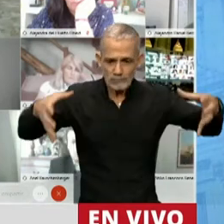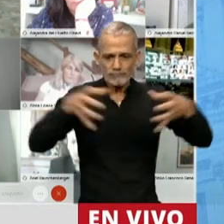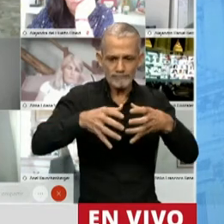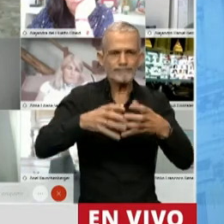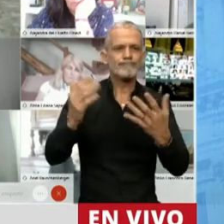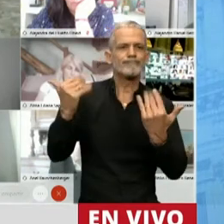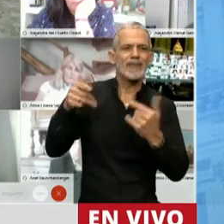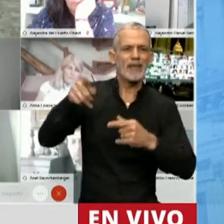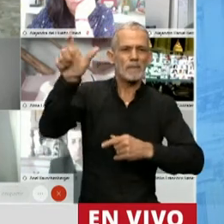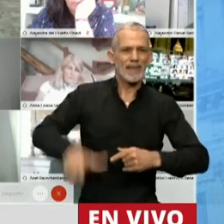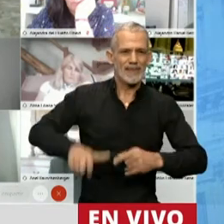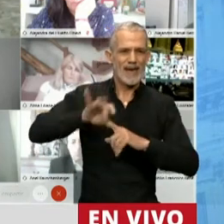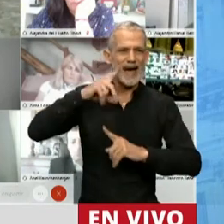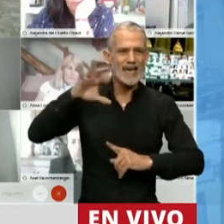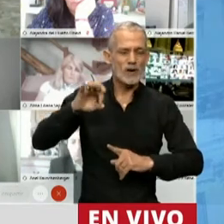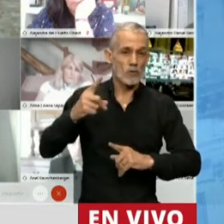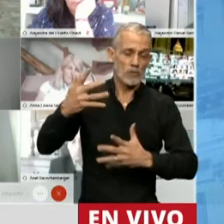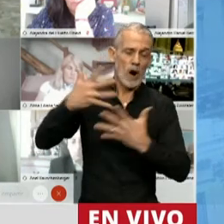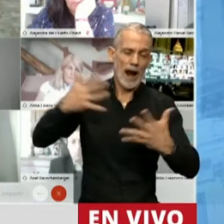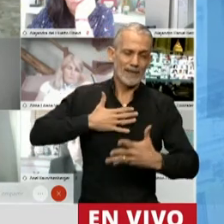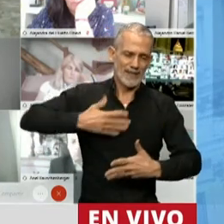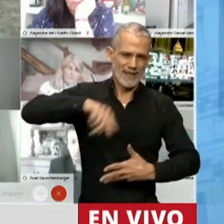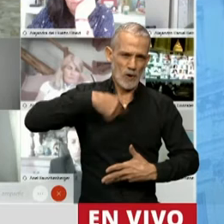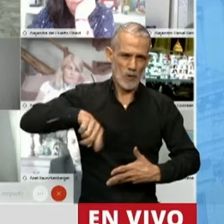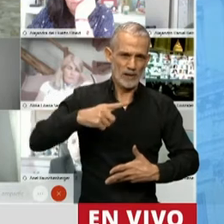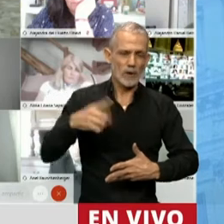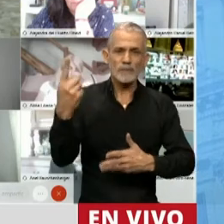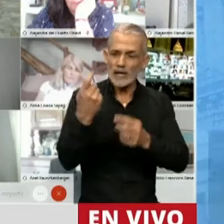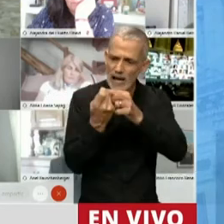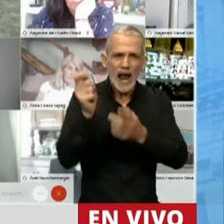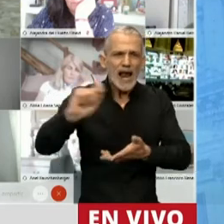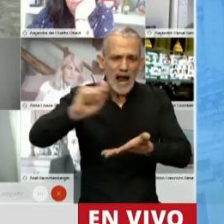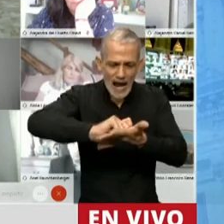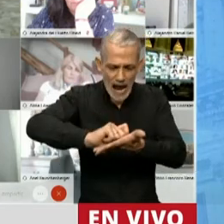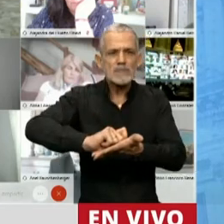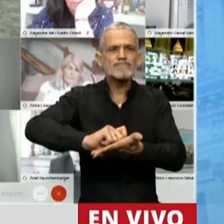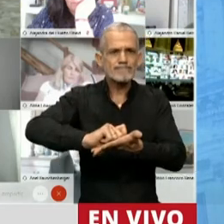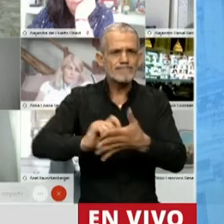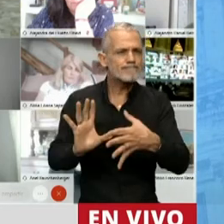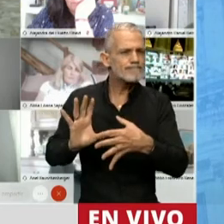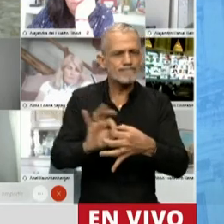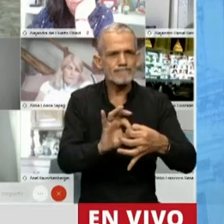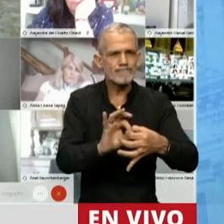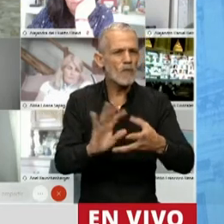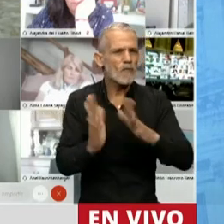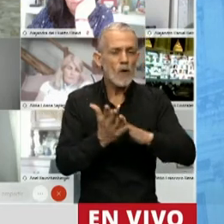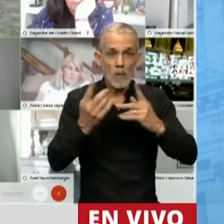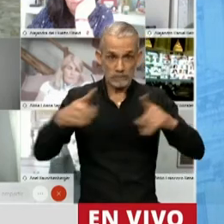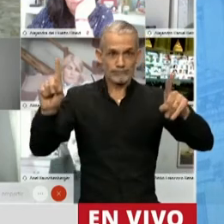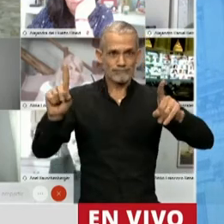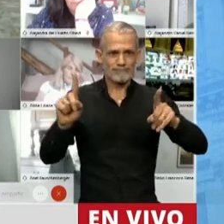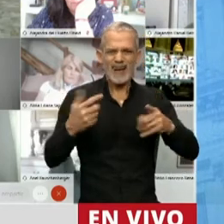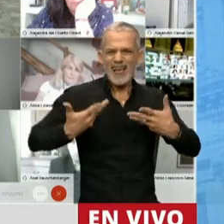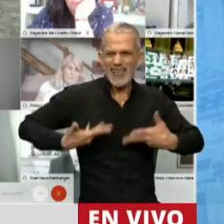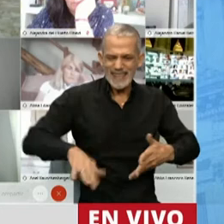a uno de los más grandes de los nuestros. Con su lápiz logró combinar de forma inédita la